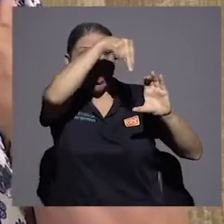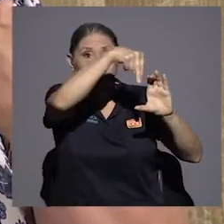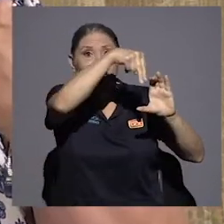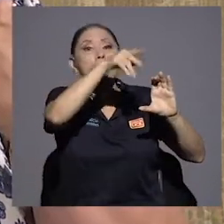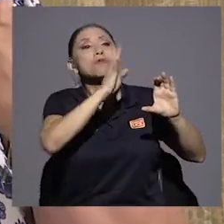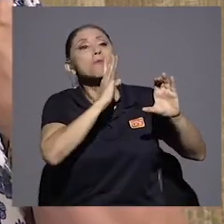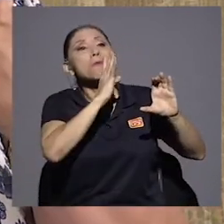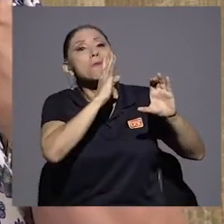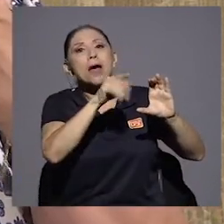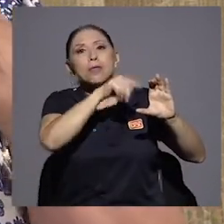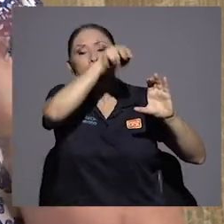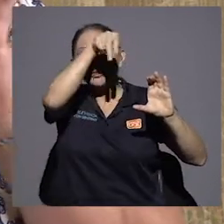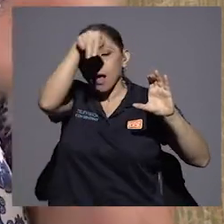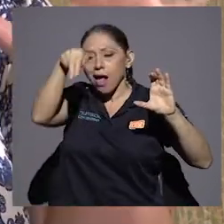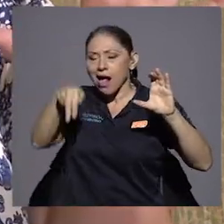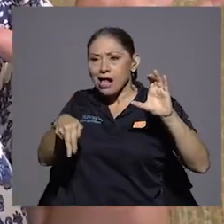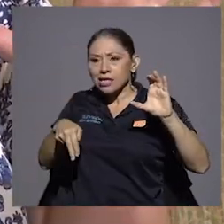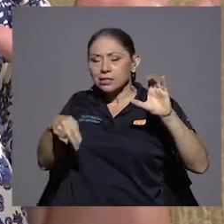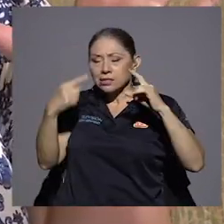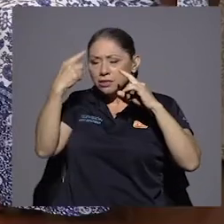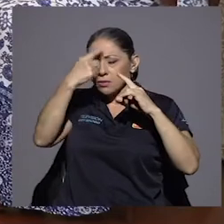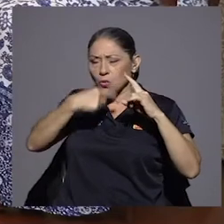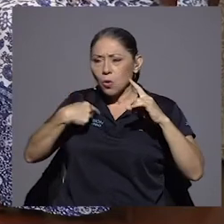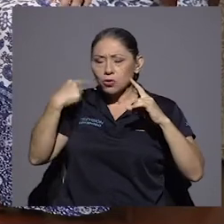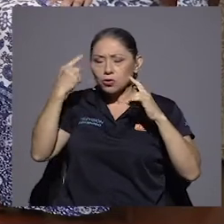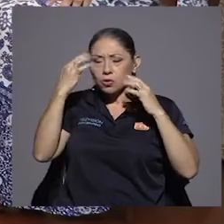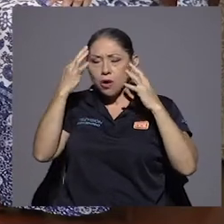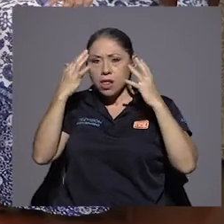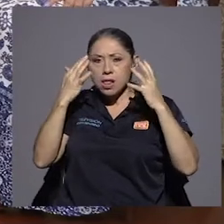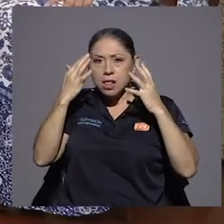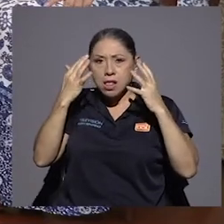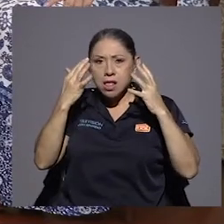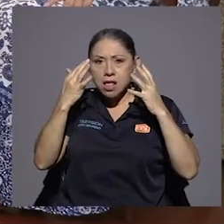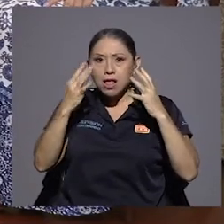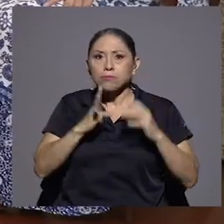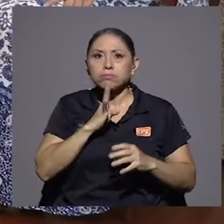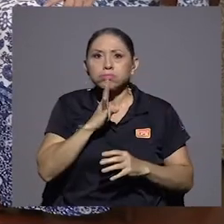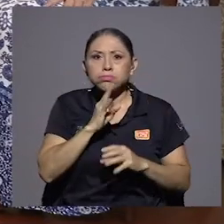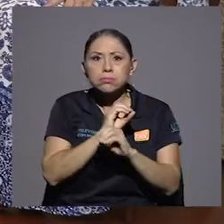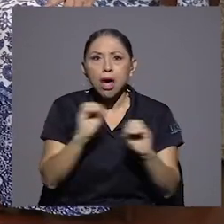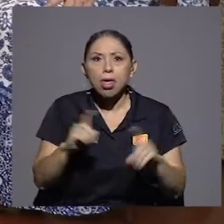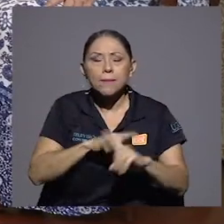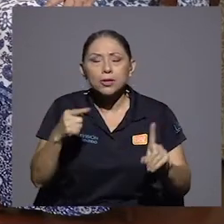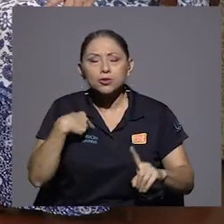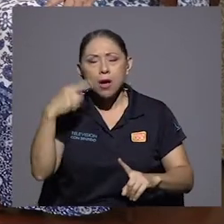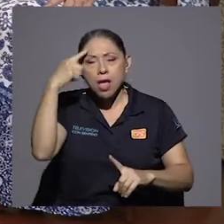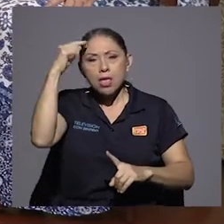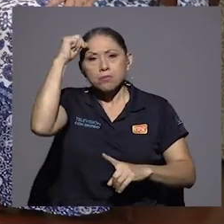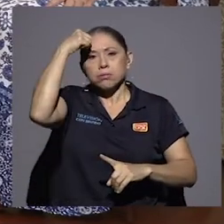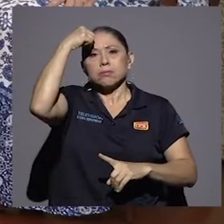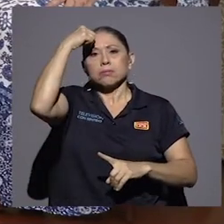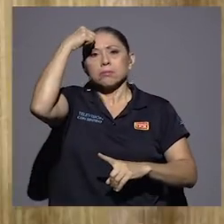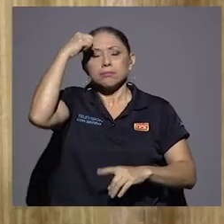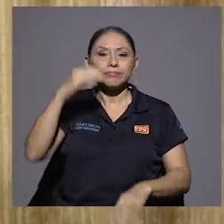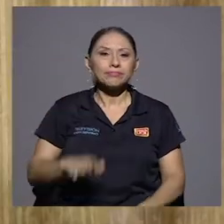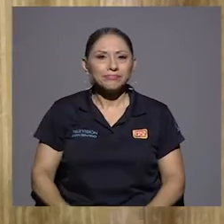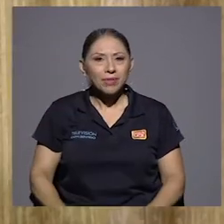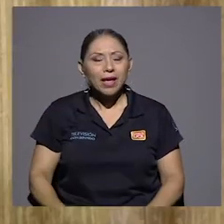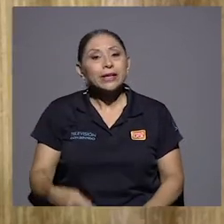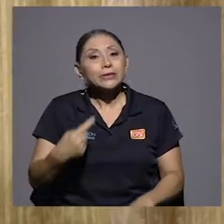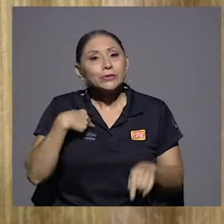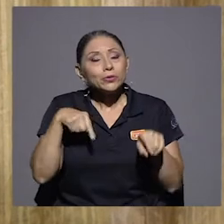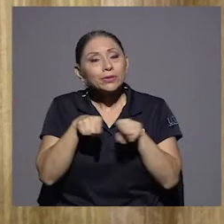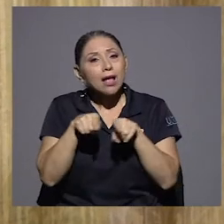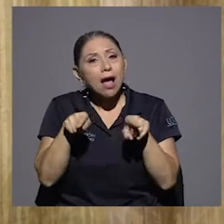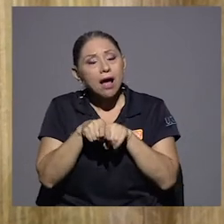se le veía en el rostro. Y eso no se me quita. Es una imagen que no se me quita. Yo voy a sumar otra imagen que tengo